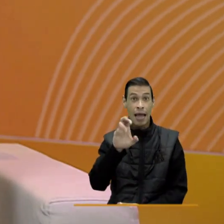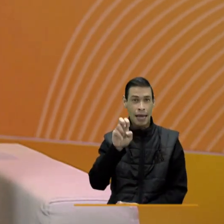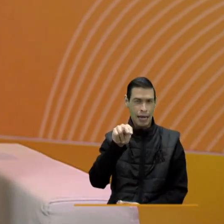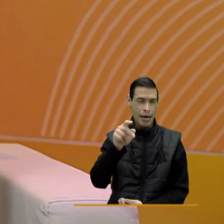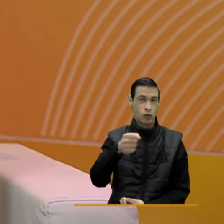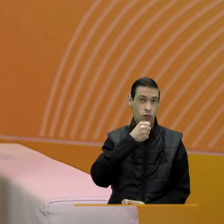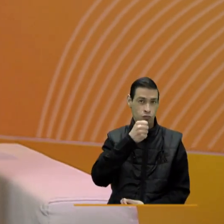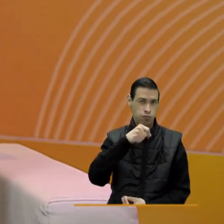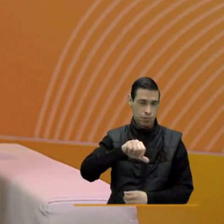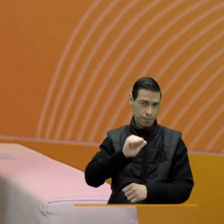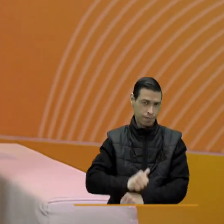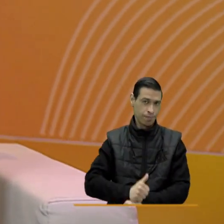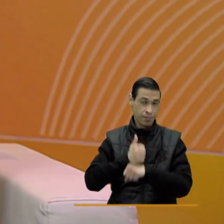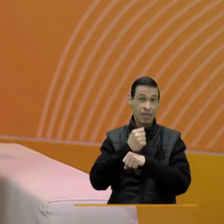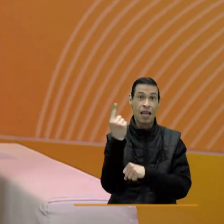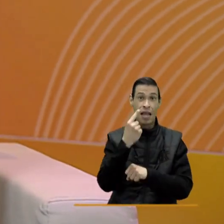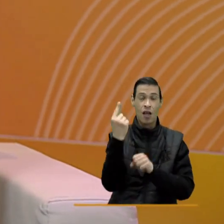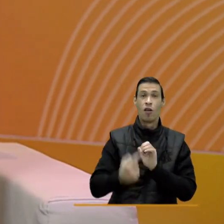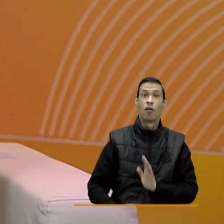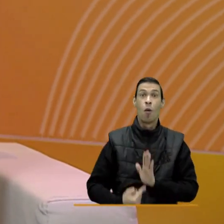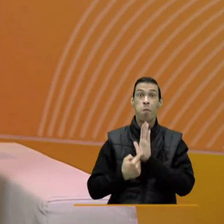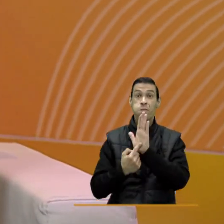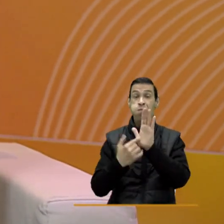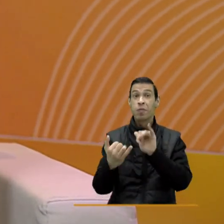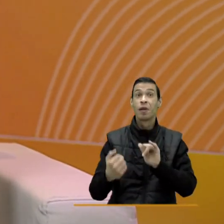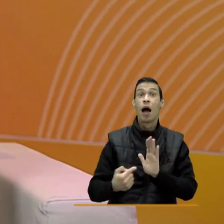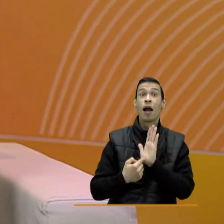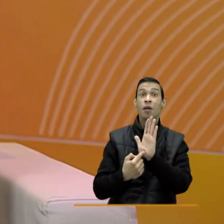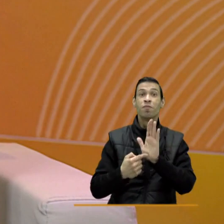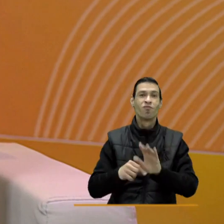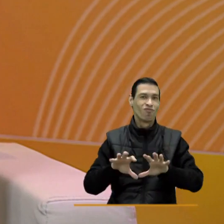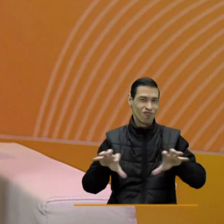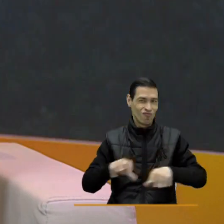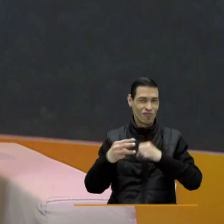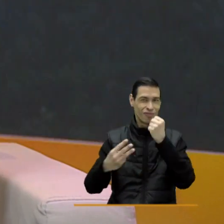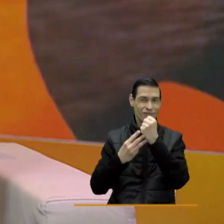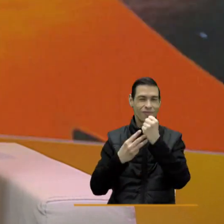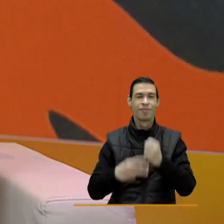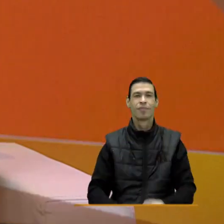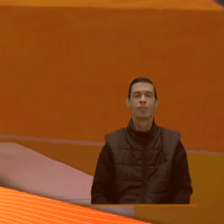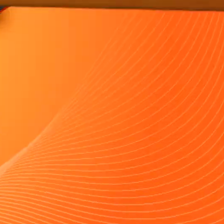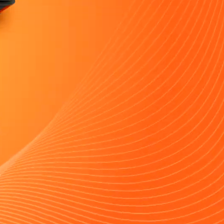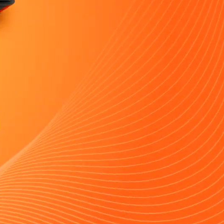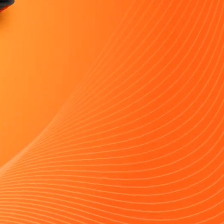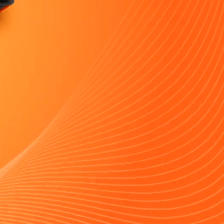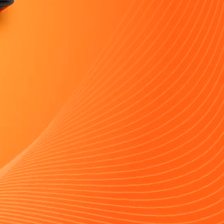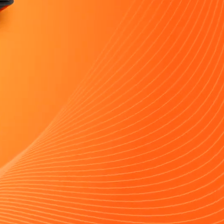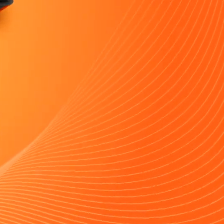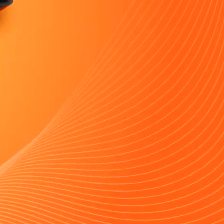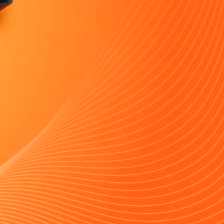Karen Camacho, periodista de la Dirección General, nos trae en esta oportunidad la sección Hecho en el Sena.